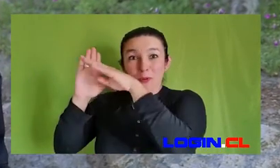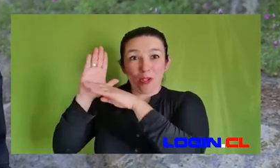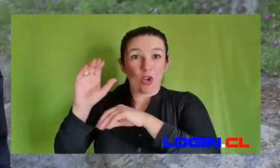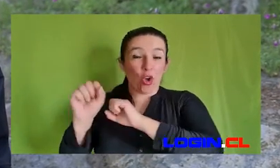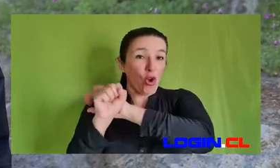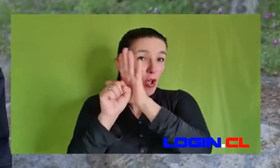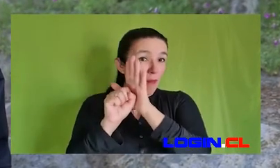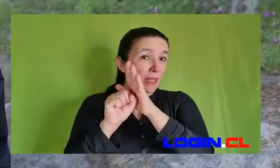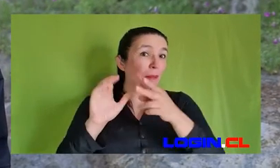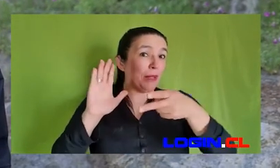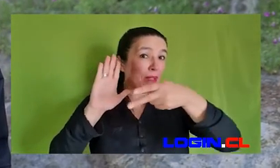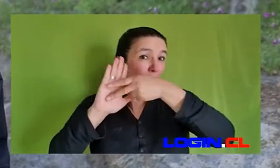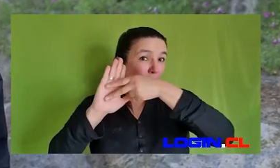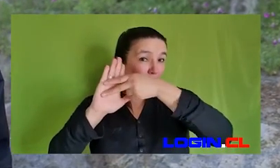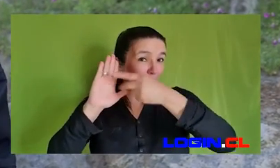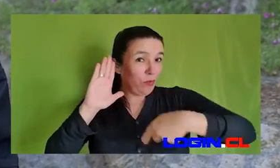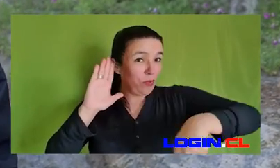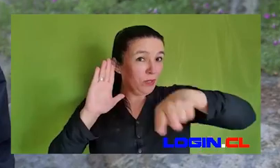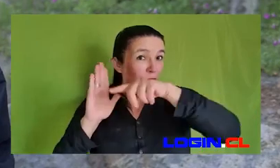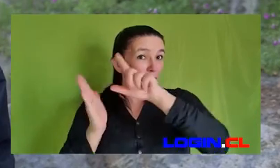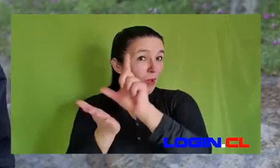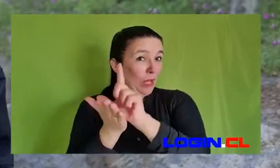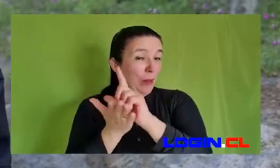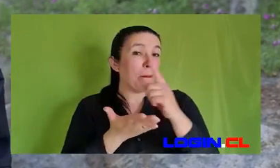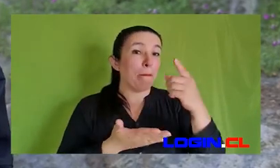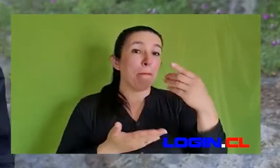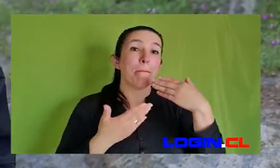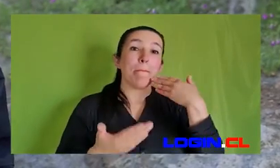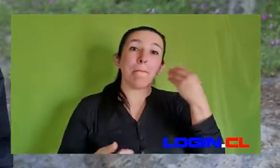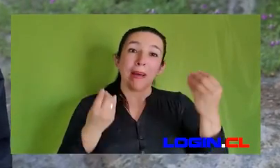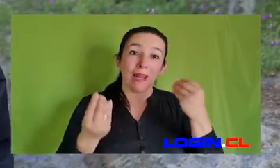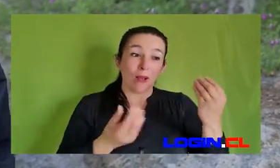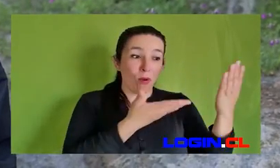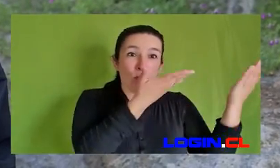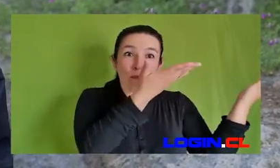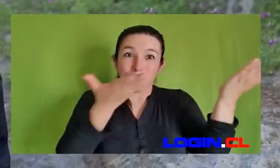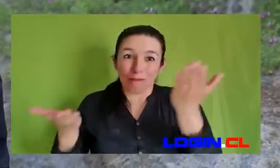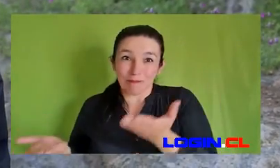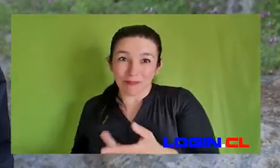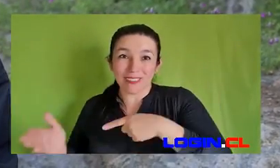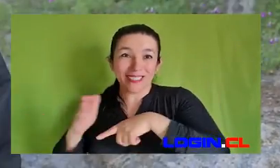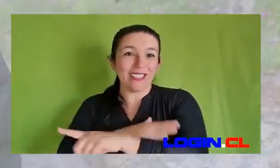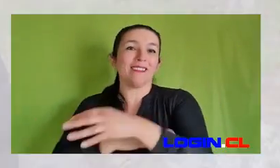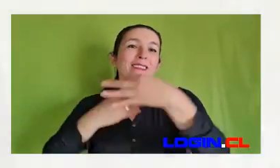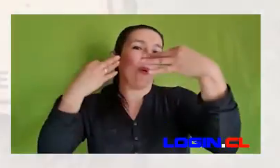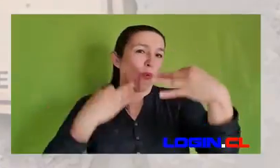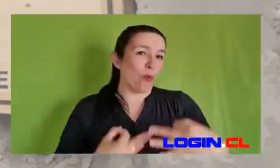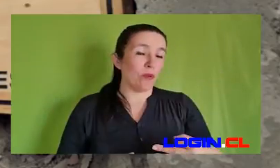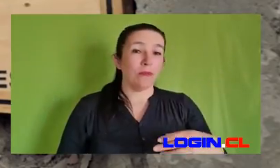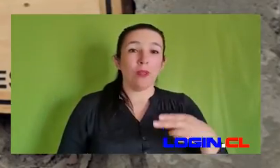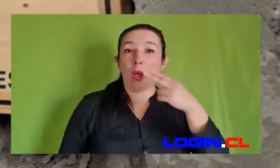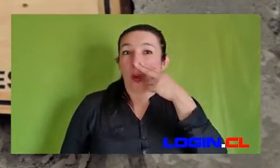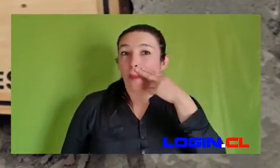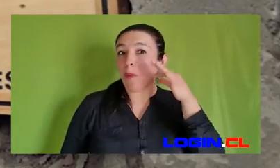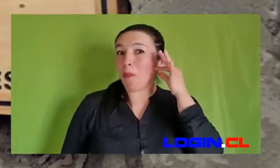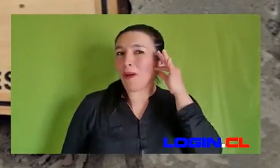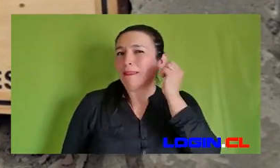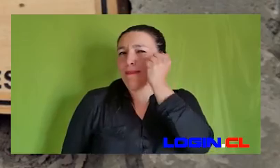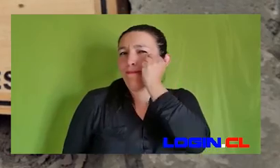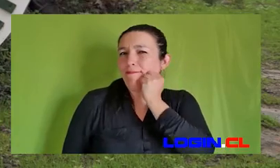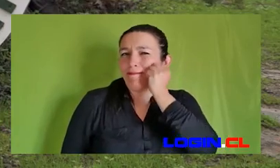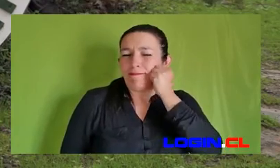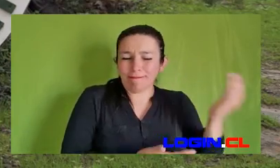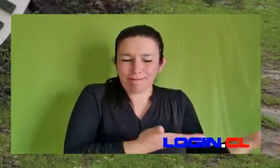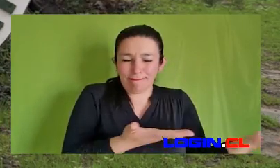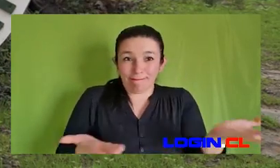protocolo COVID y la normativa interna de nuestra unidad para que todo este día dentro del parque sea segura. Estimadas y estimados